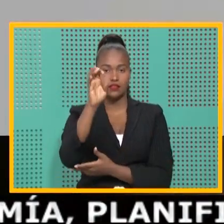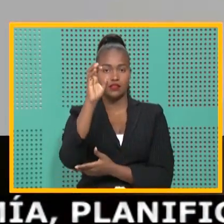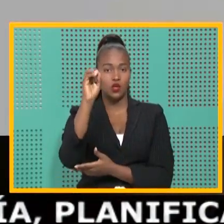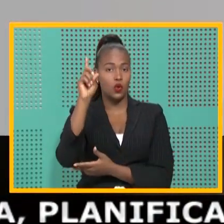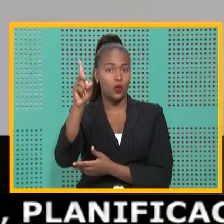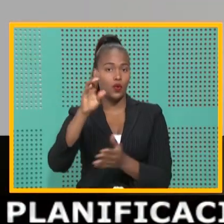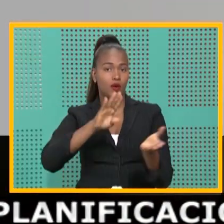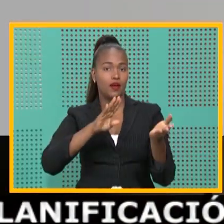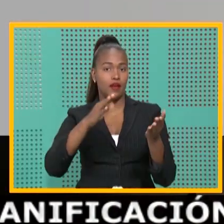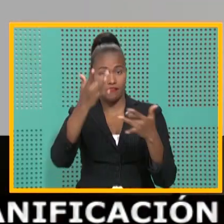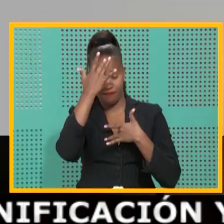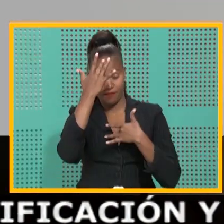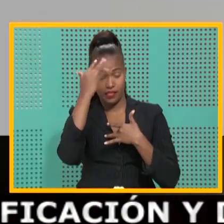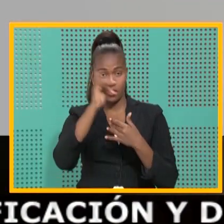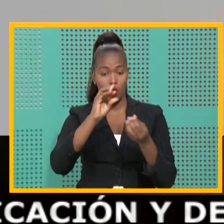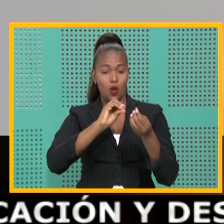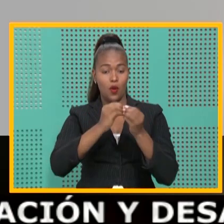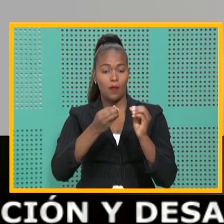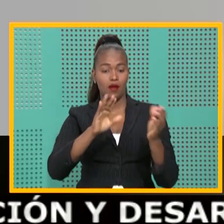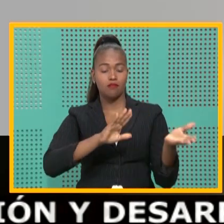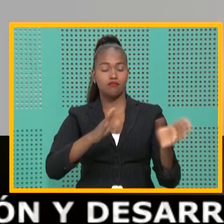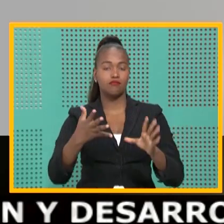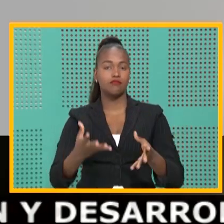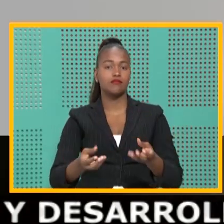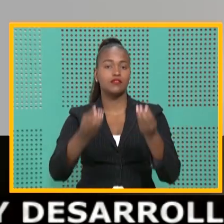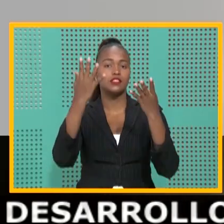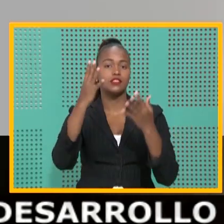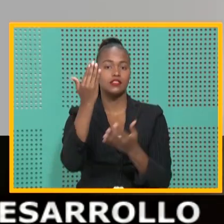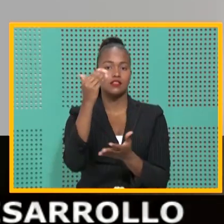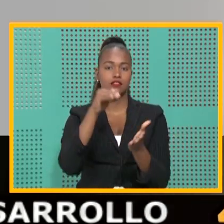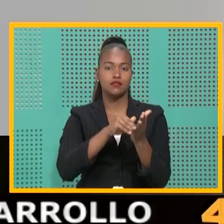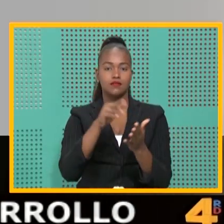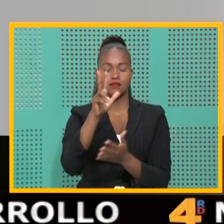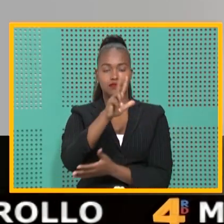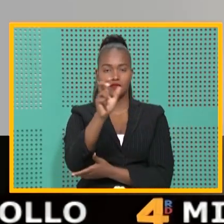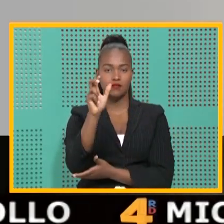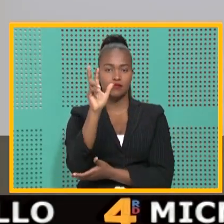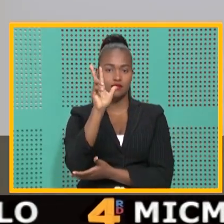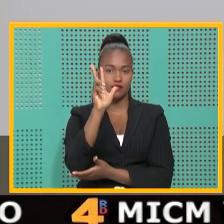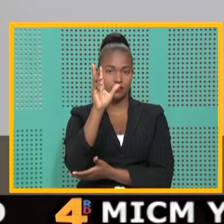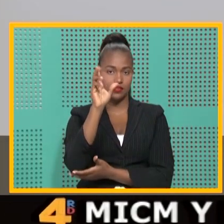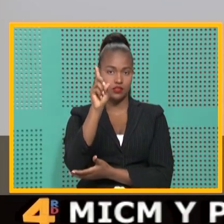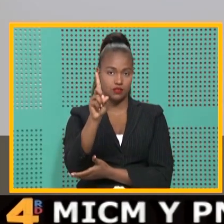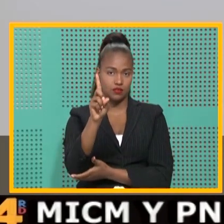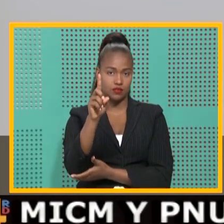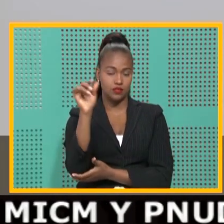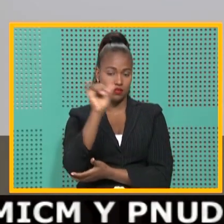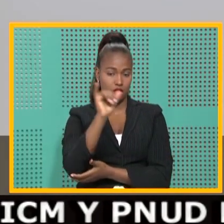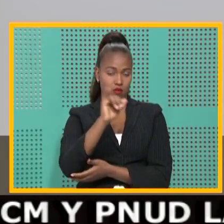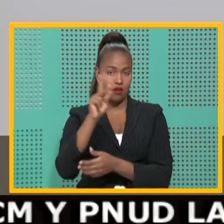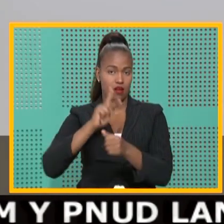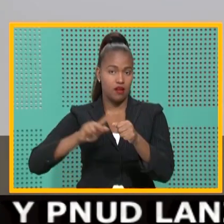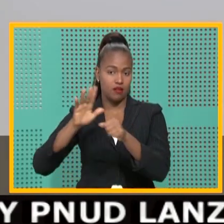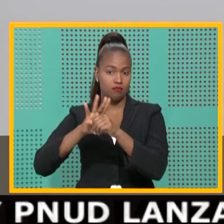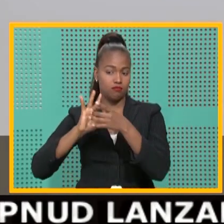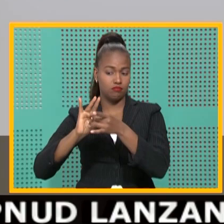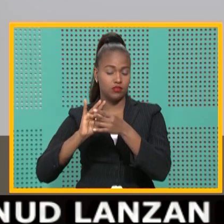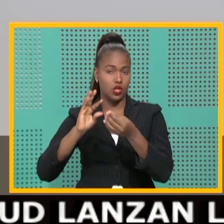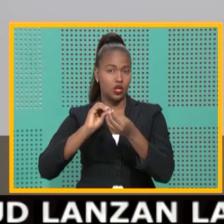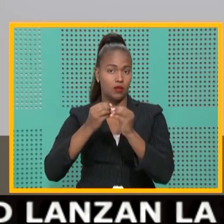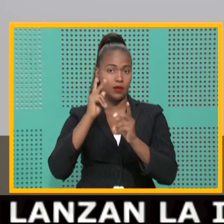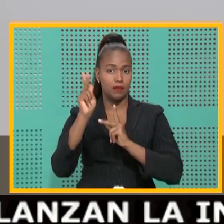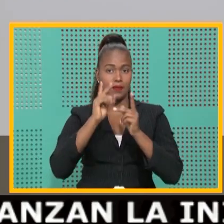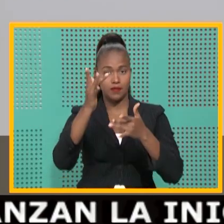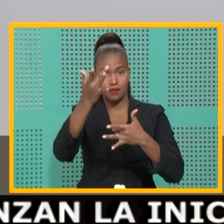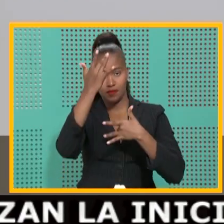enfermos y la cifra de fallecidos aumentó a 15.301. Mientras que en Reino Unido el número de